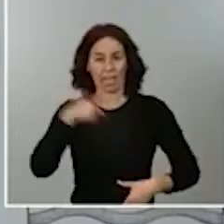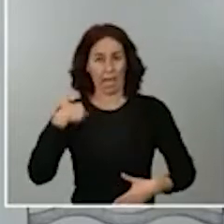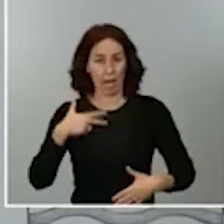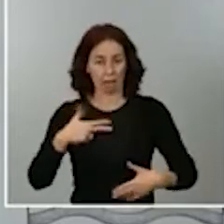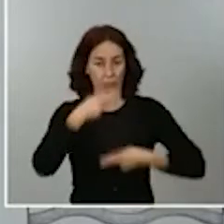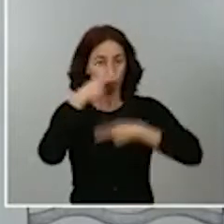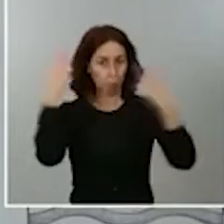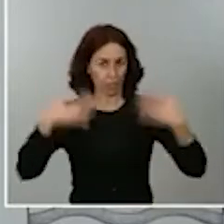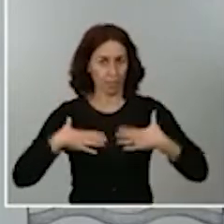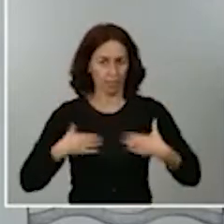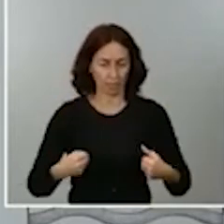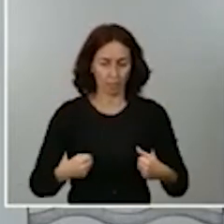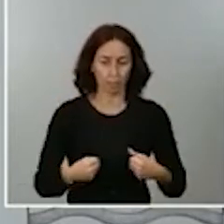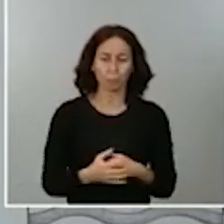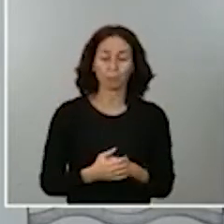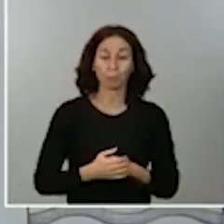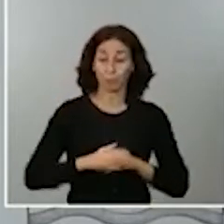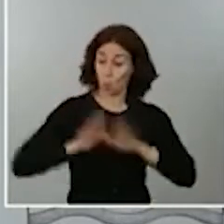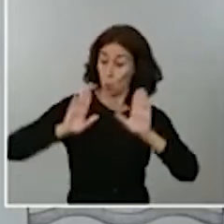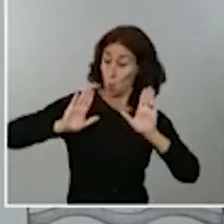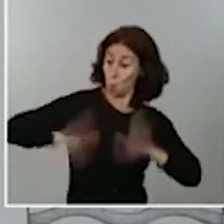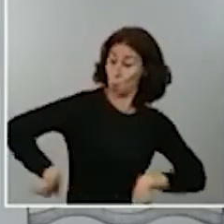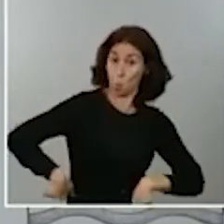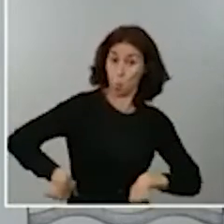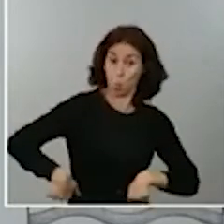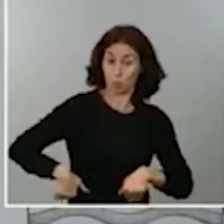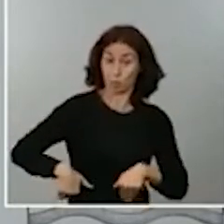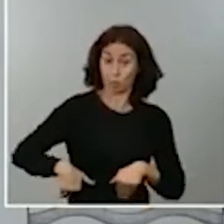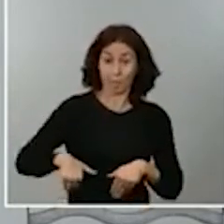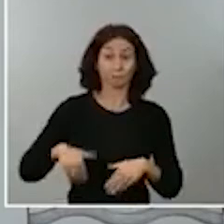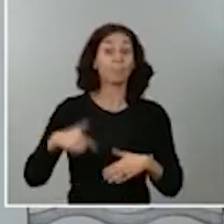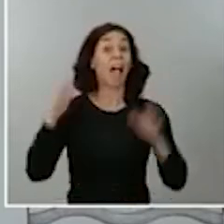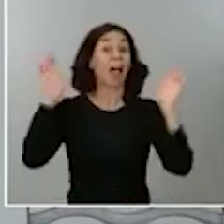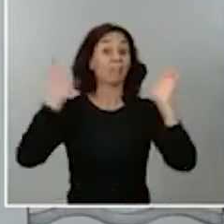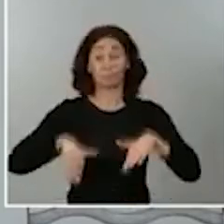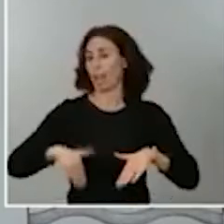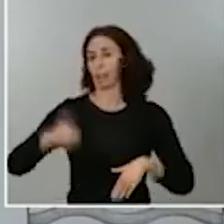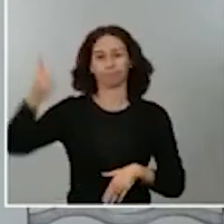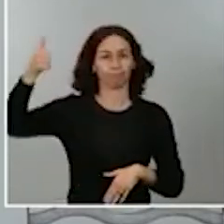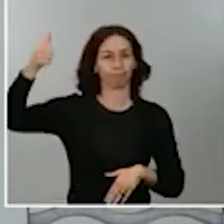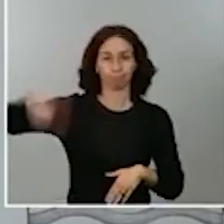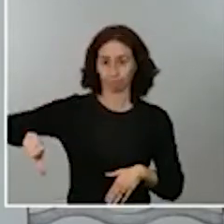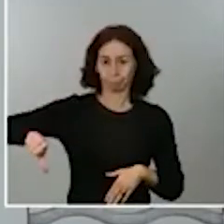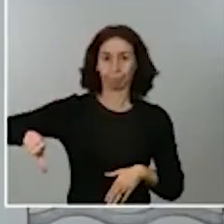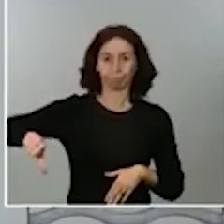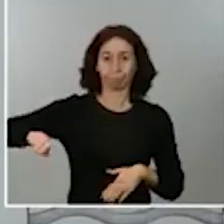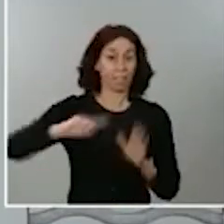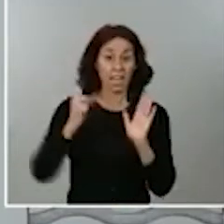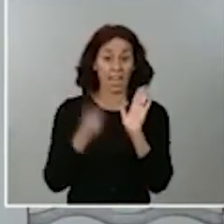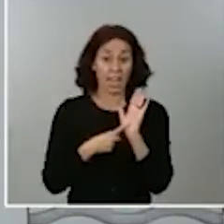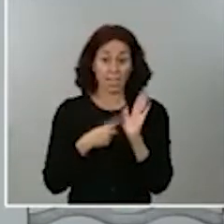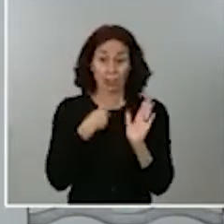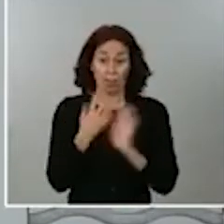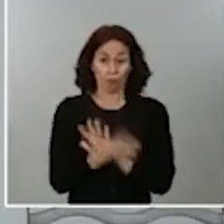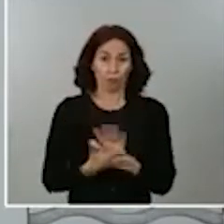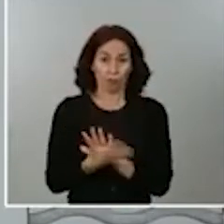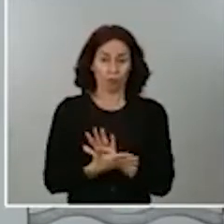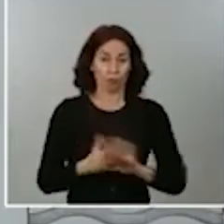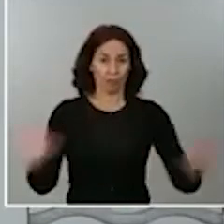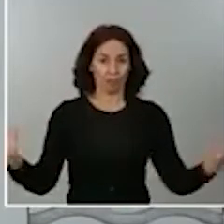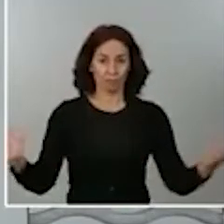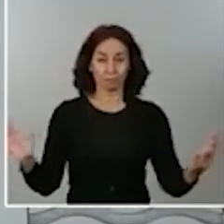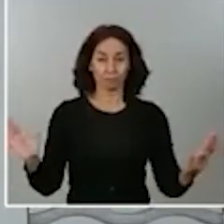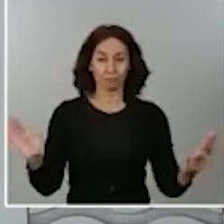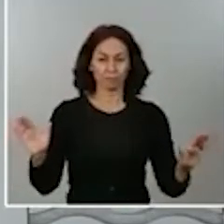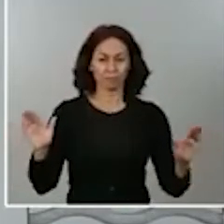En la última ocasión, la única en que no ha obtenido el aval no ha invocado esta ley. Hoy hemos conocido que el Tribunal Superior